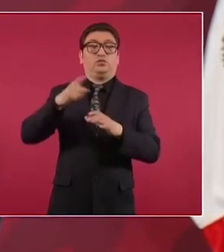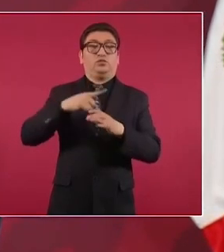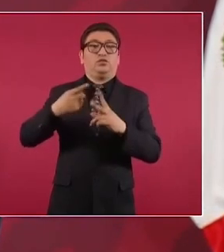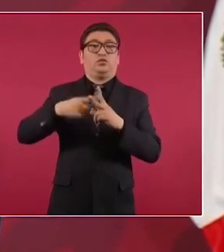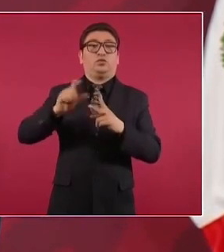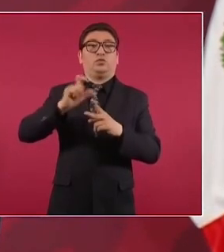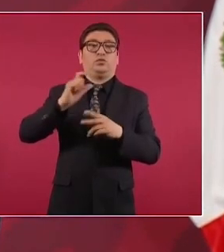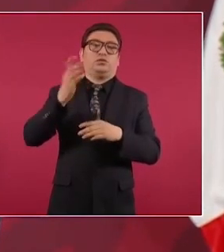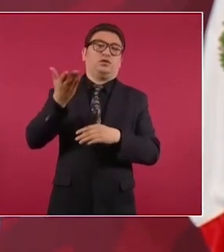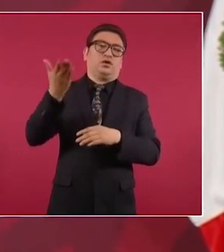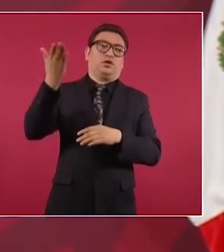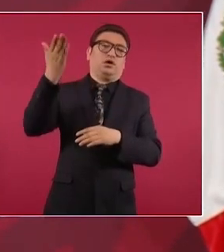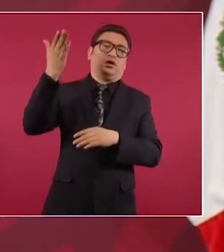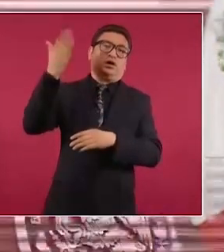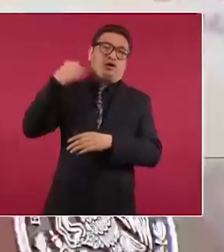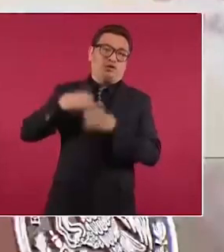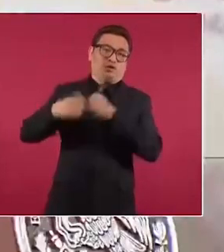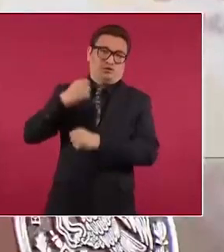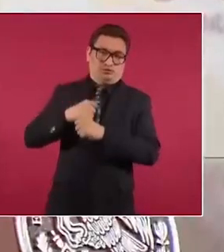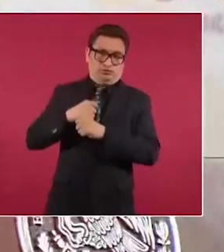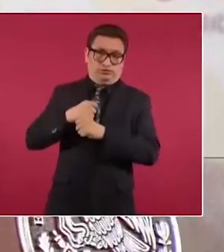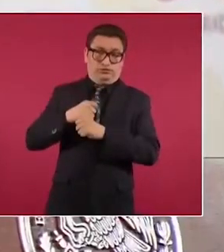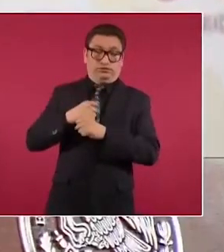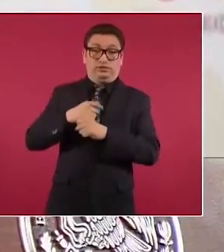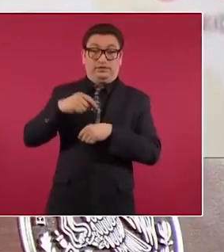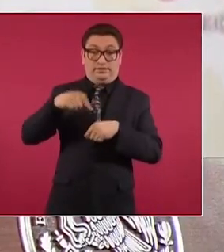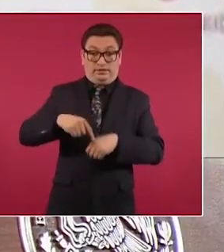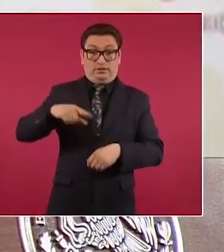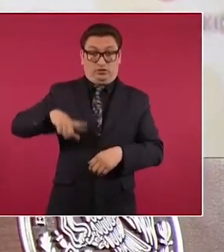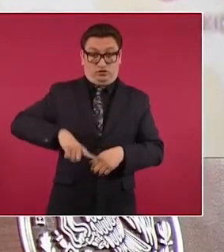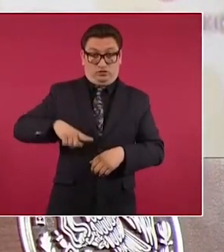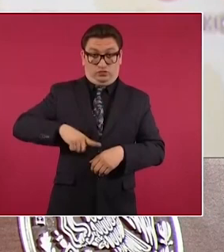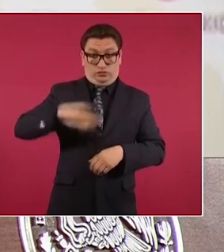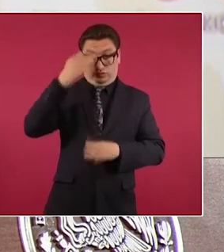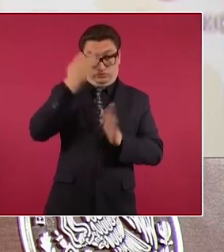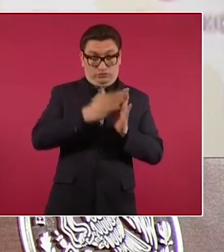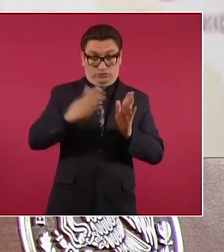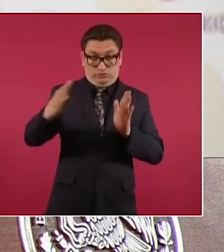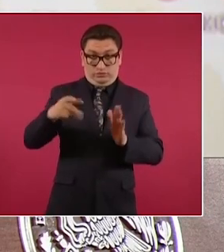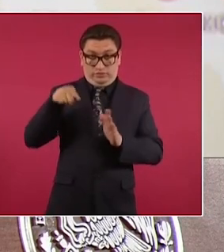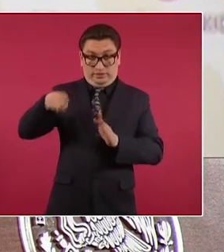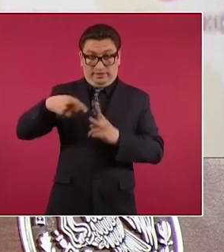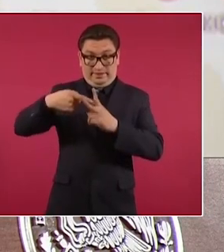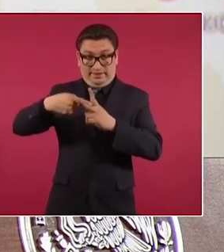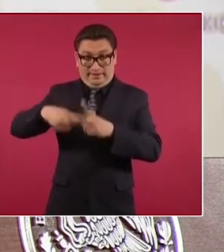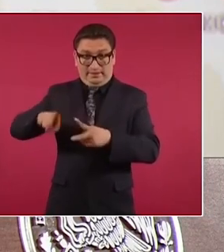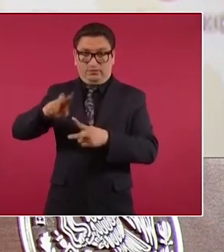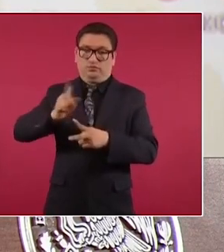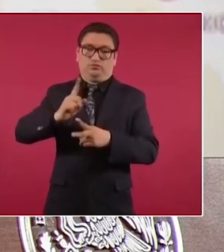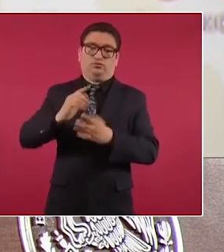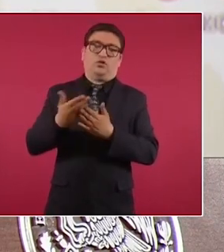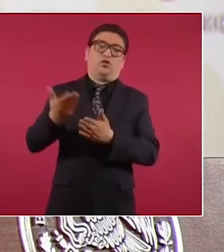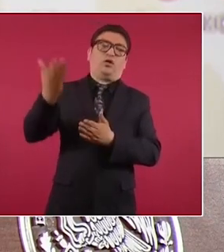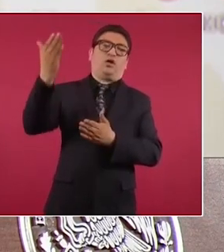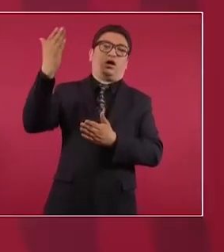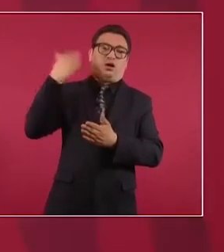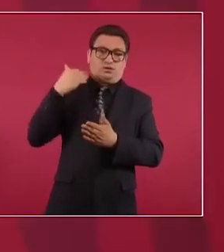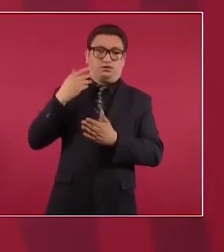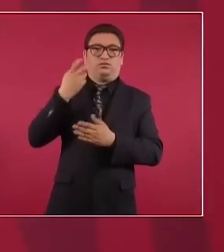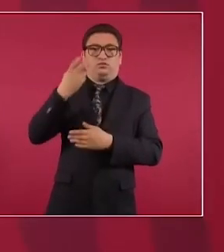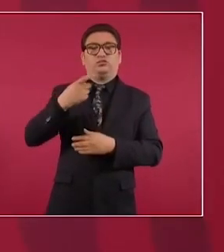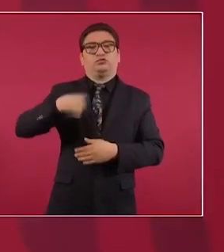no surgieron en este gobierno y estamos buscando